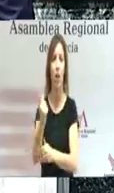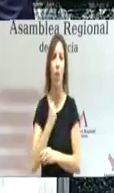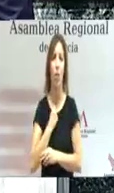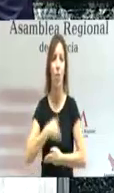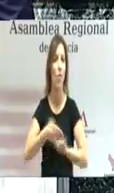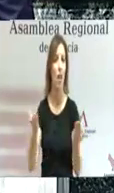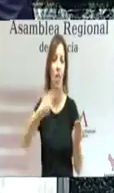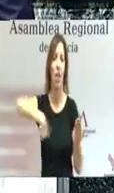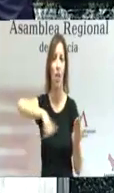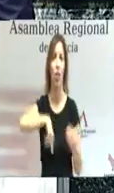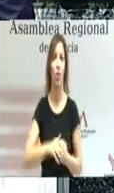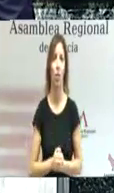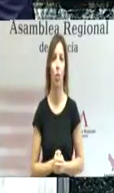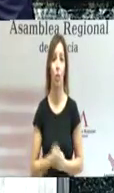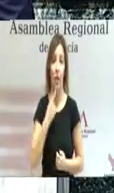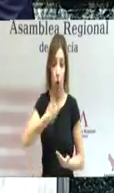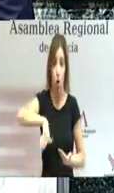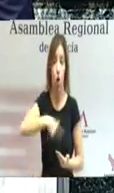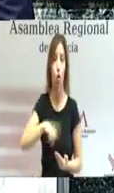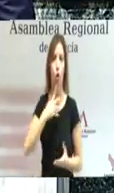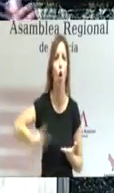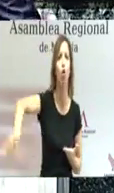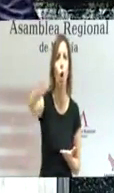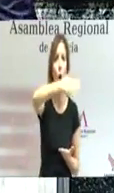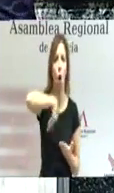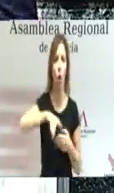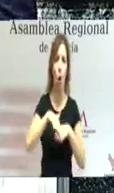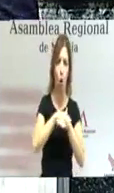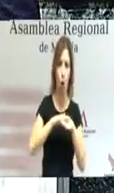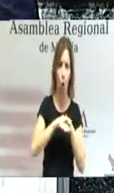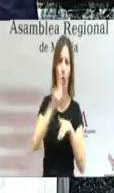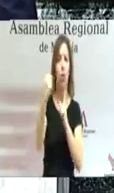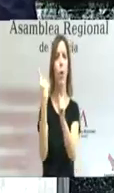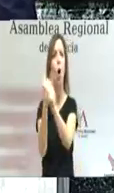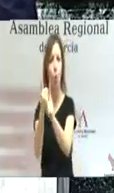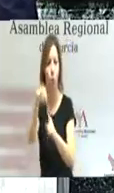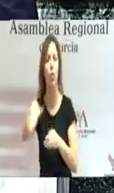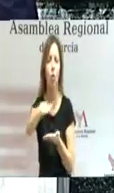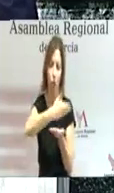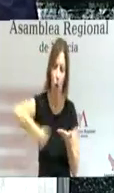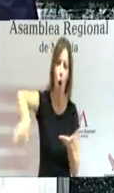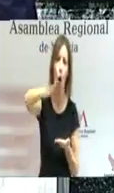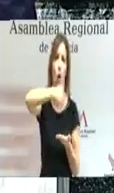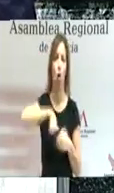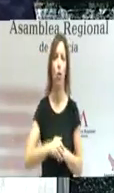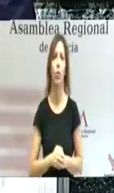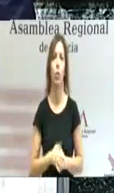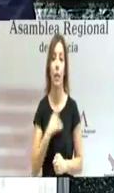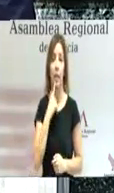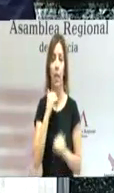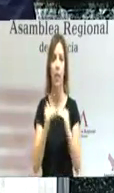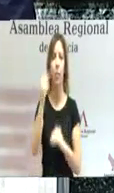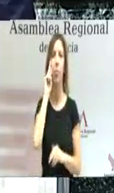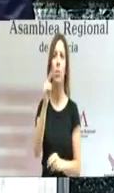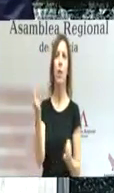nosotros. Y cuando digo nosotros, les incluyo a todos, gobierno y también oposición. Esperan altura de